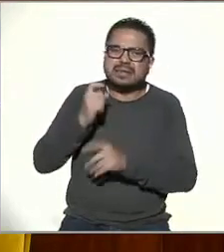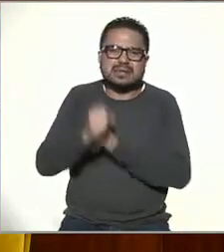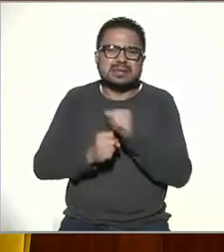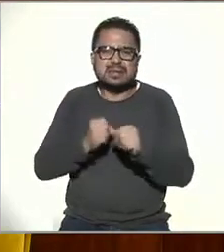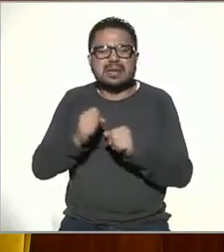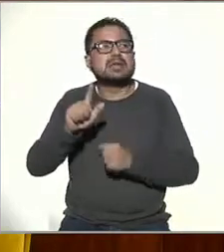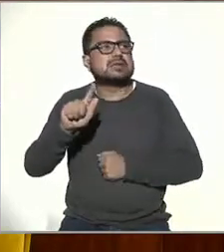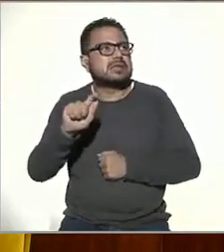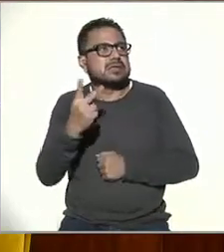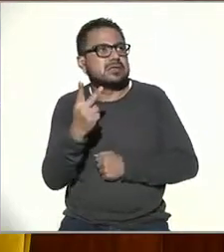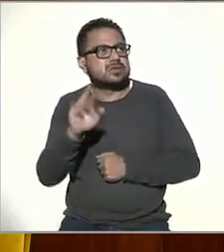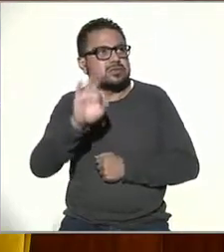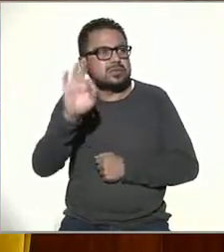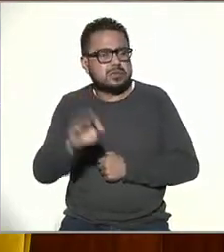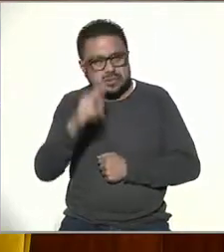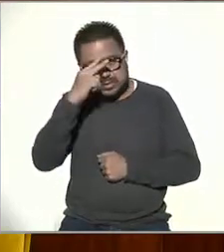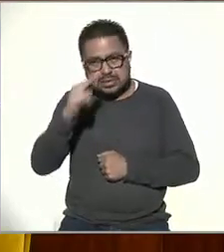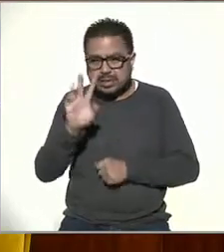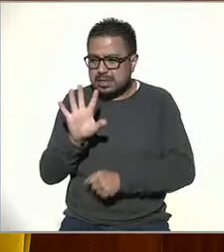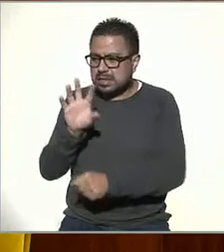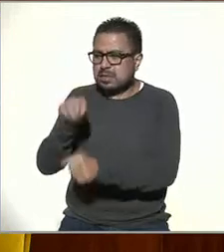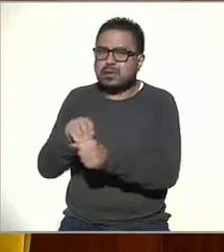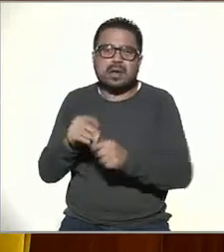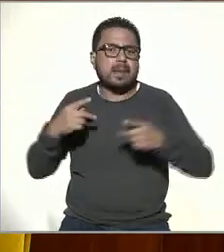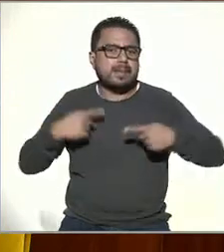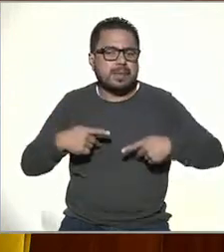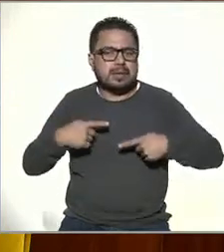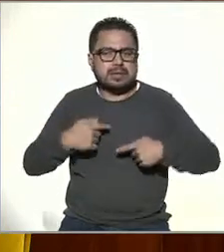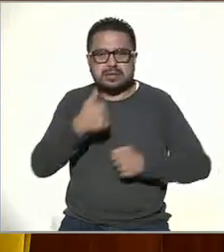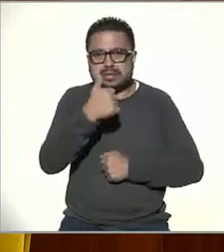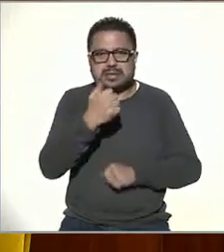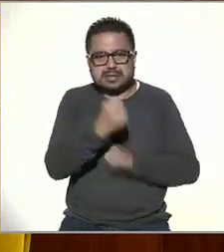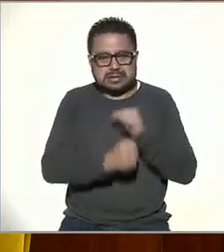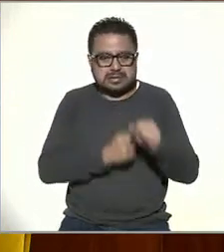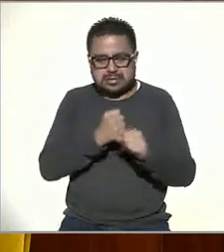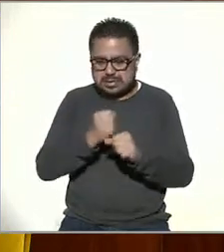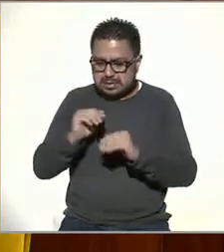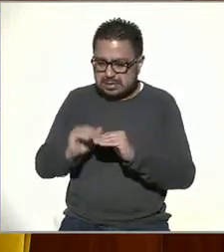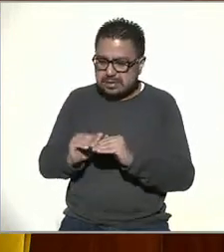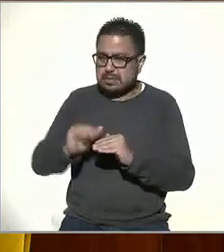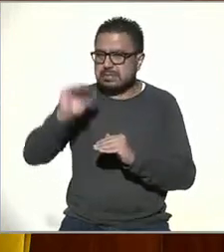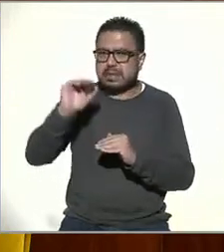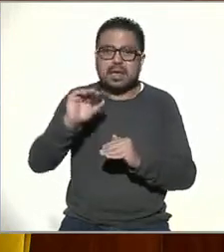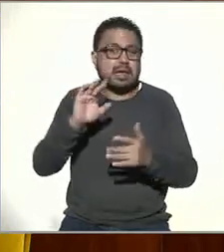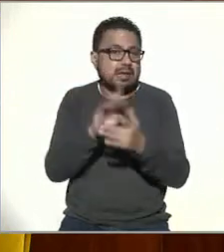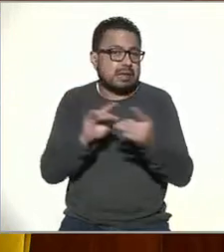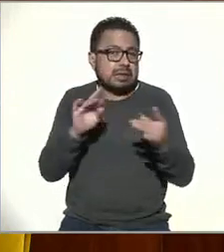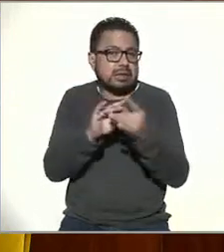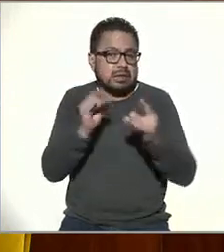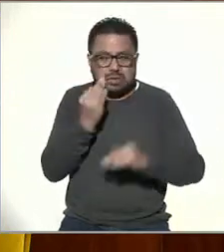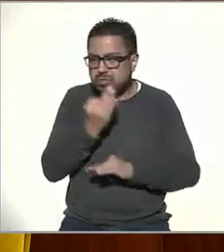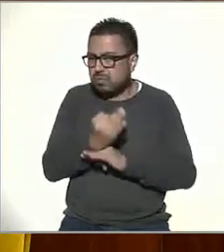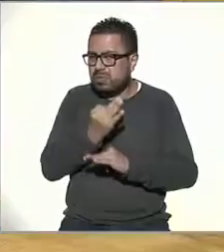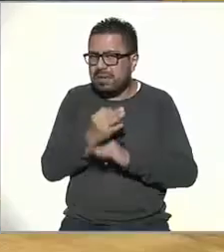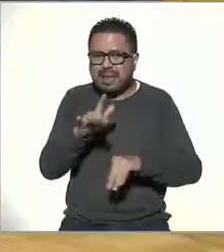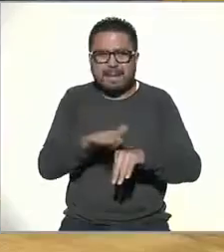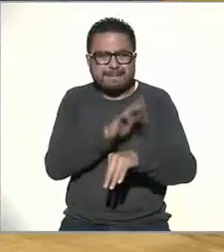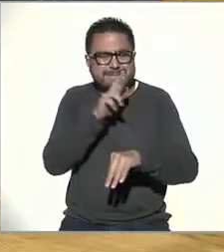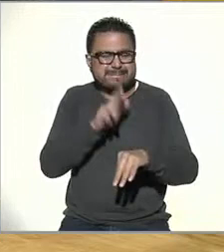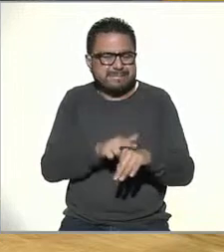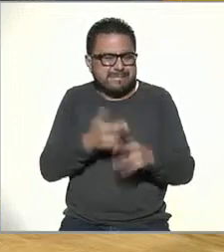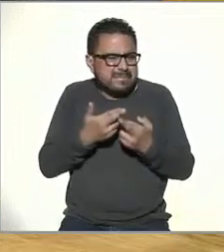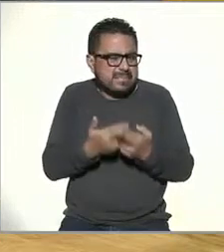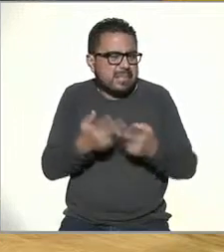% de los mexicanos, incluyendo personas de seis años y más. Estamos hablando de una gran masa.